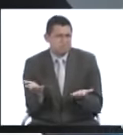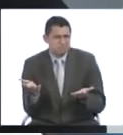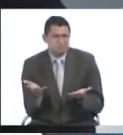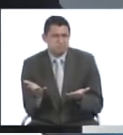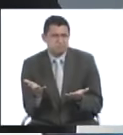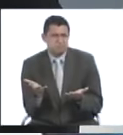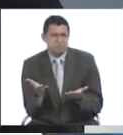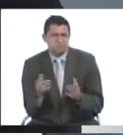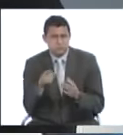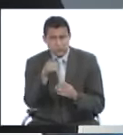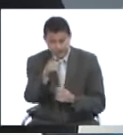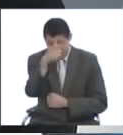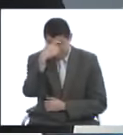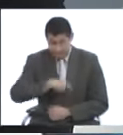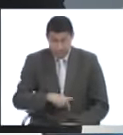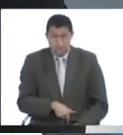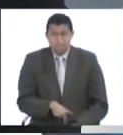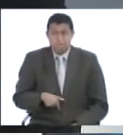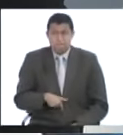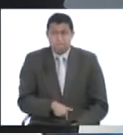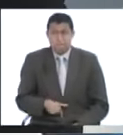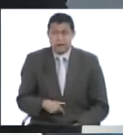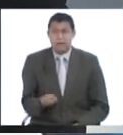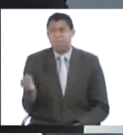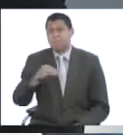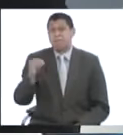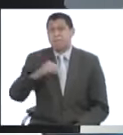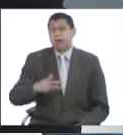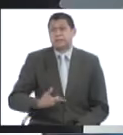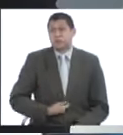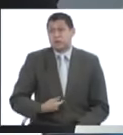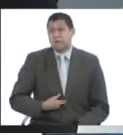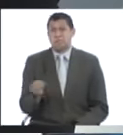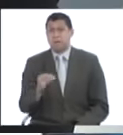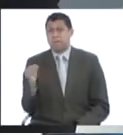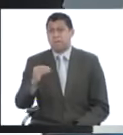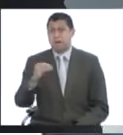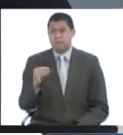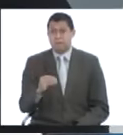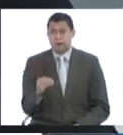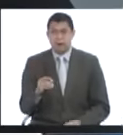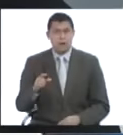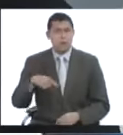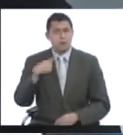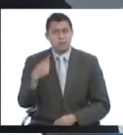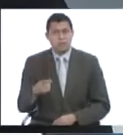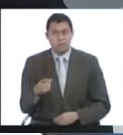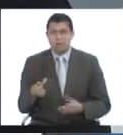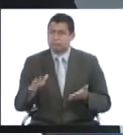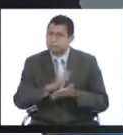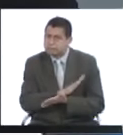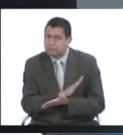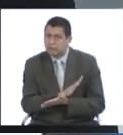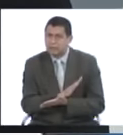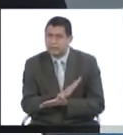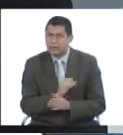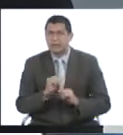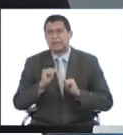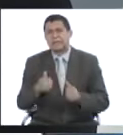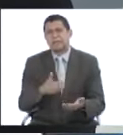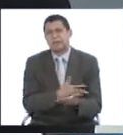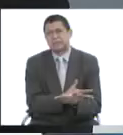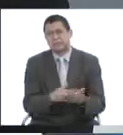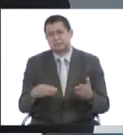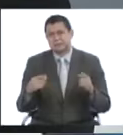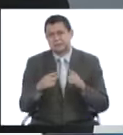Que el páncreas empieza a producir más y más insulina para poder metabolizar eso, y con el tipo plum se agota y empieza la diabetes